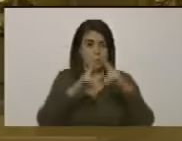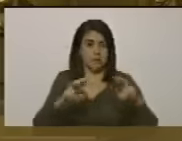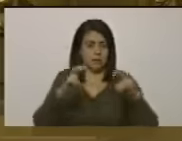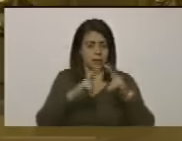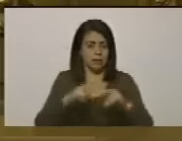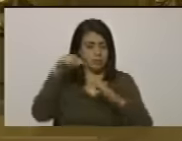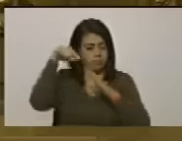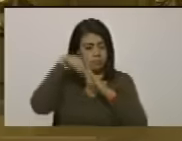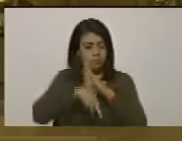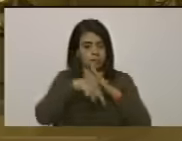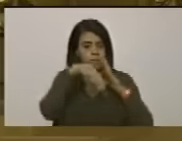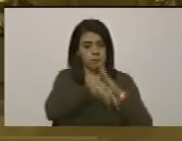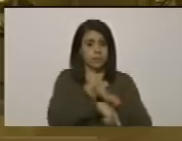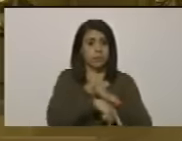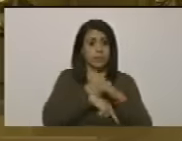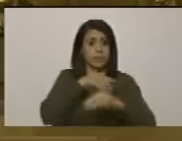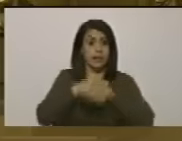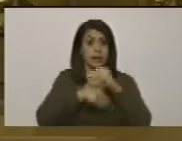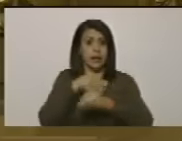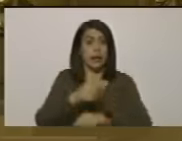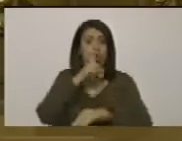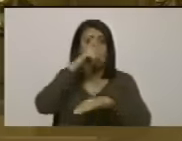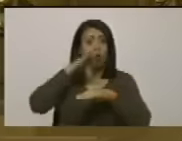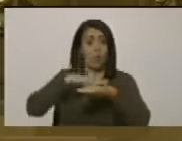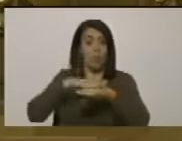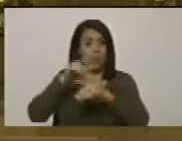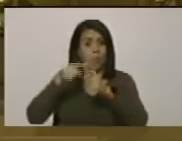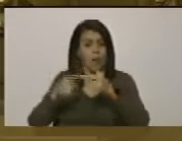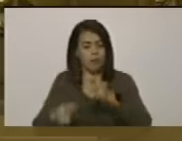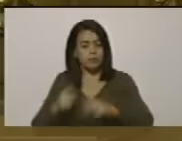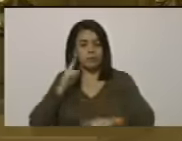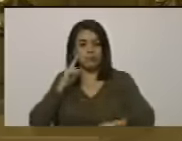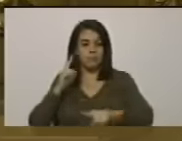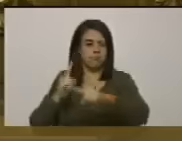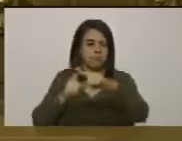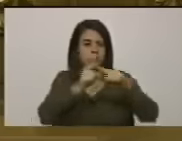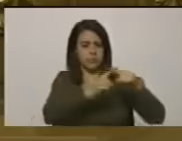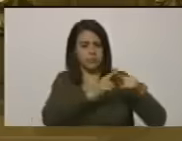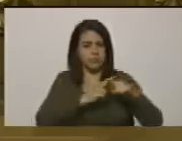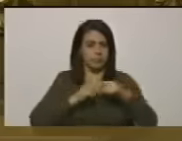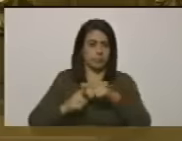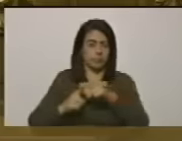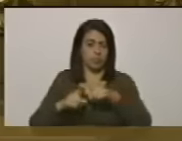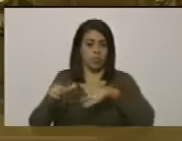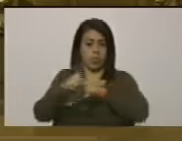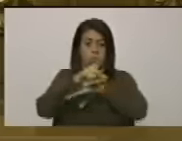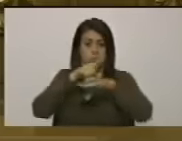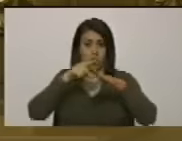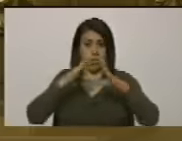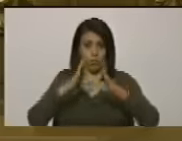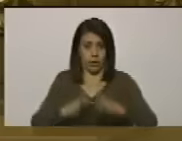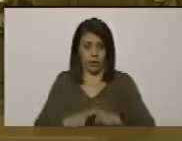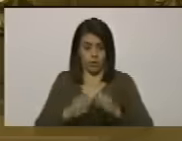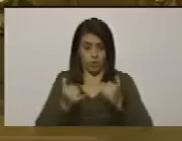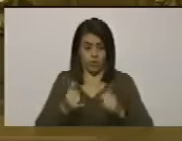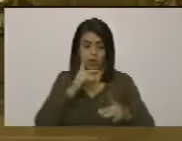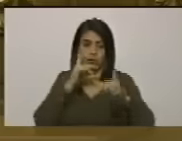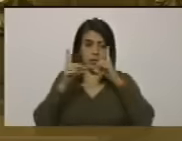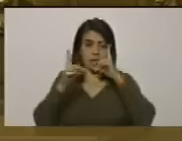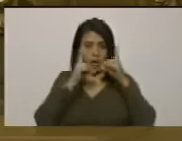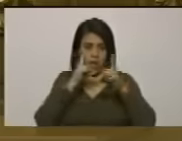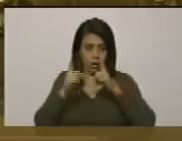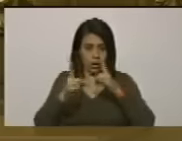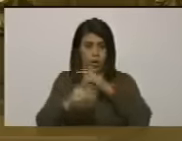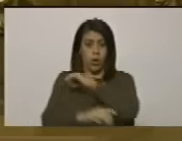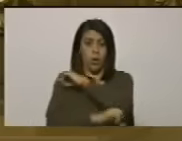profunda y se establezca responsabilidades el gobierno dialoga con